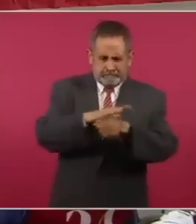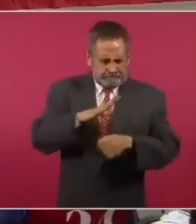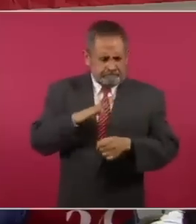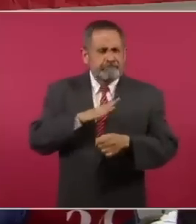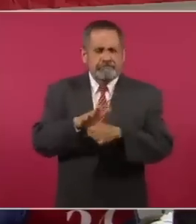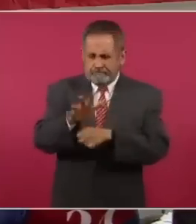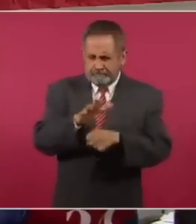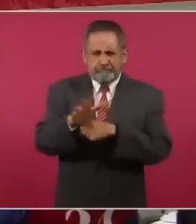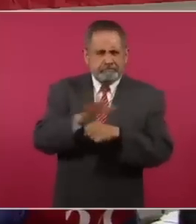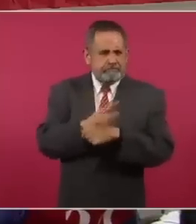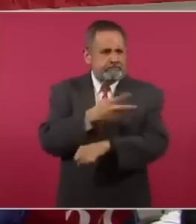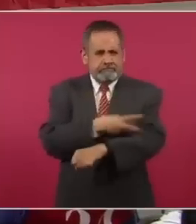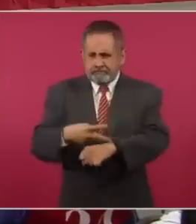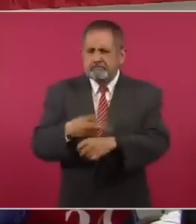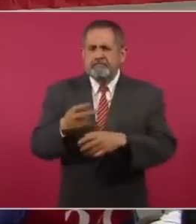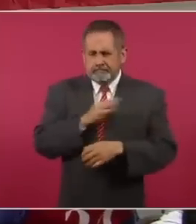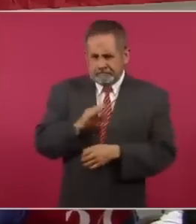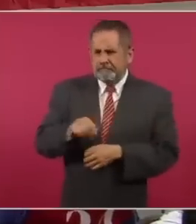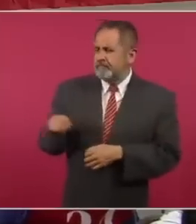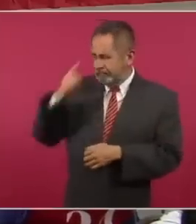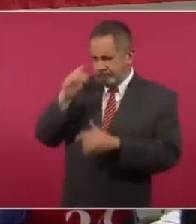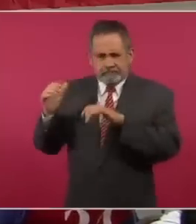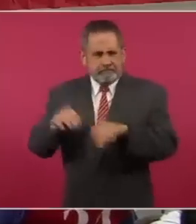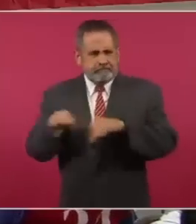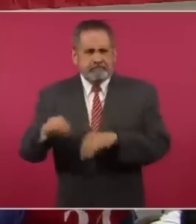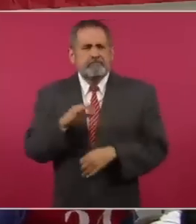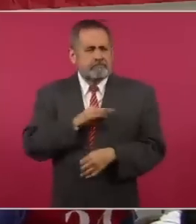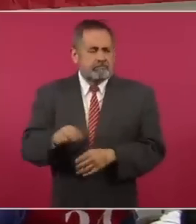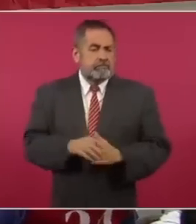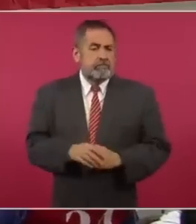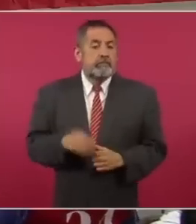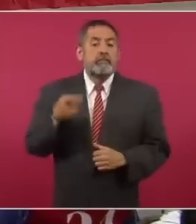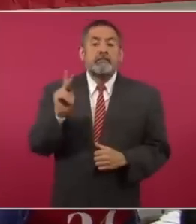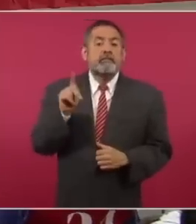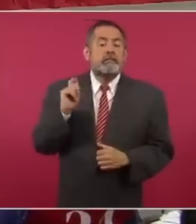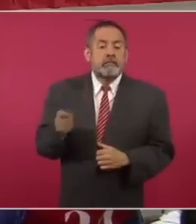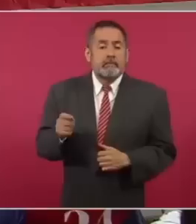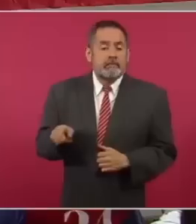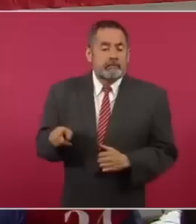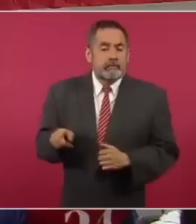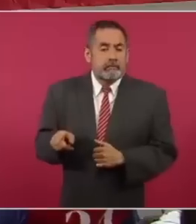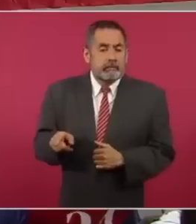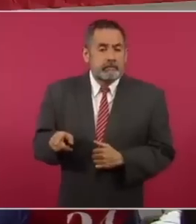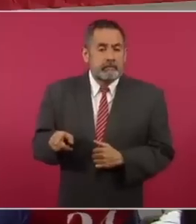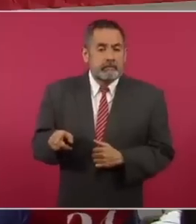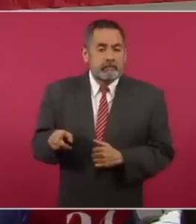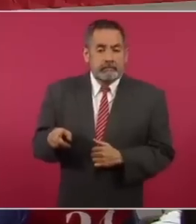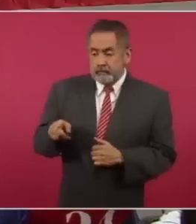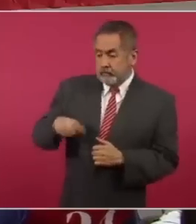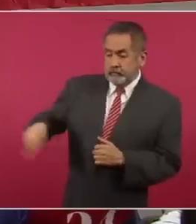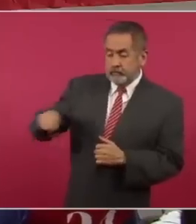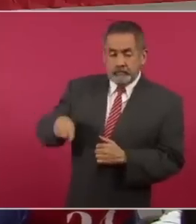todas las obras que tenemos, pero como ya salen desde sus